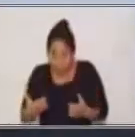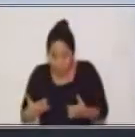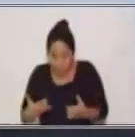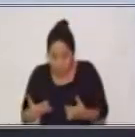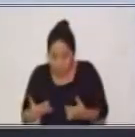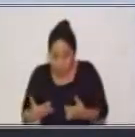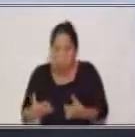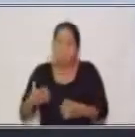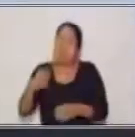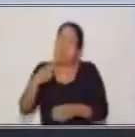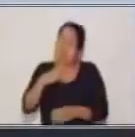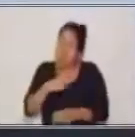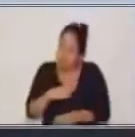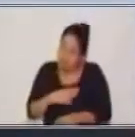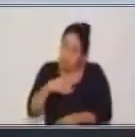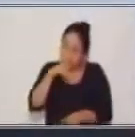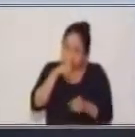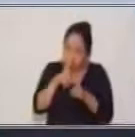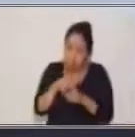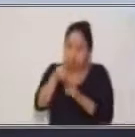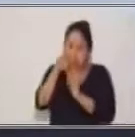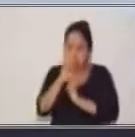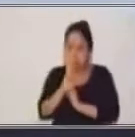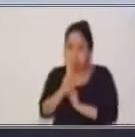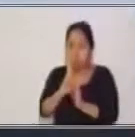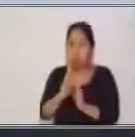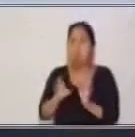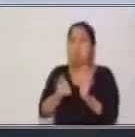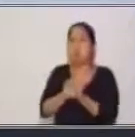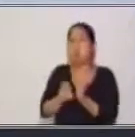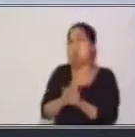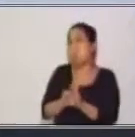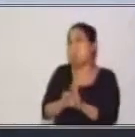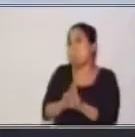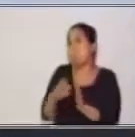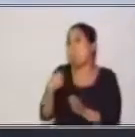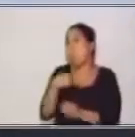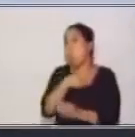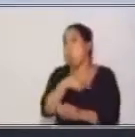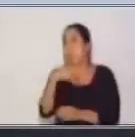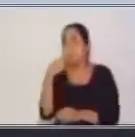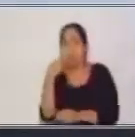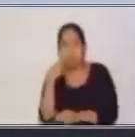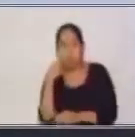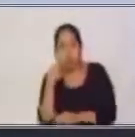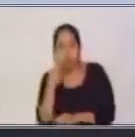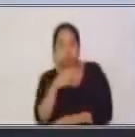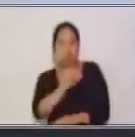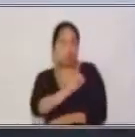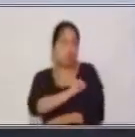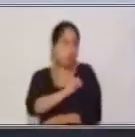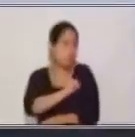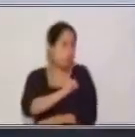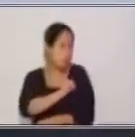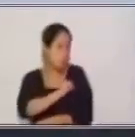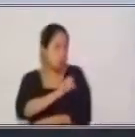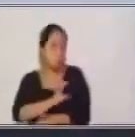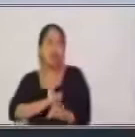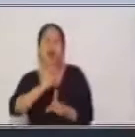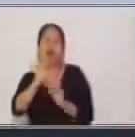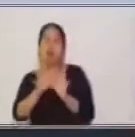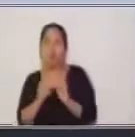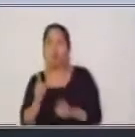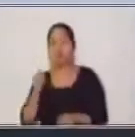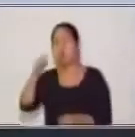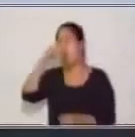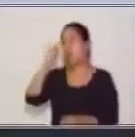cierto respeto, ¿verdad? Por ejemplo, con nuestros papás o con nuestros amigos, algunos los podemos tratar de